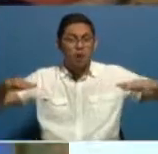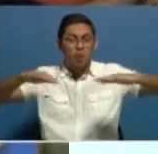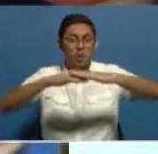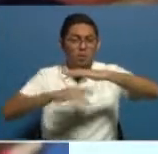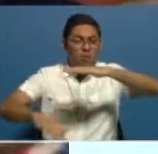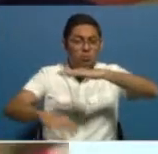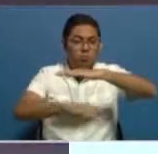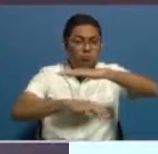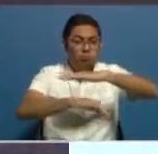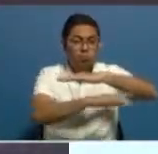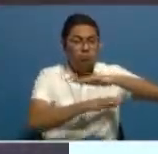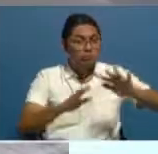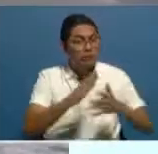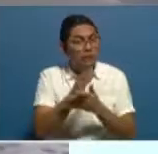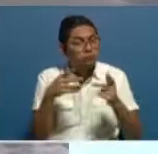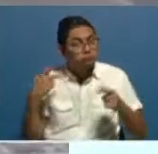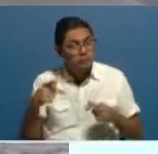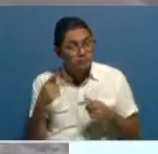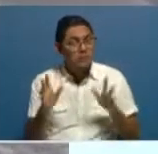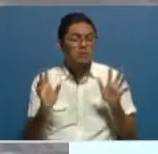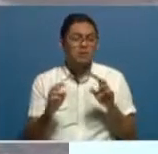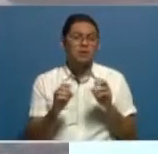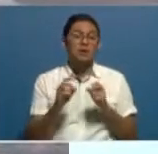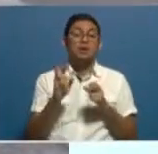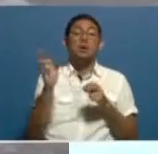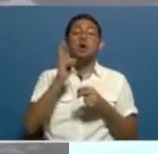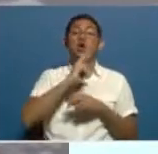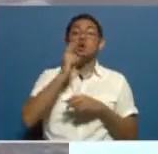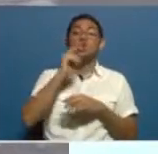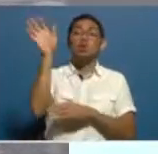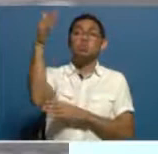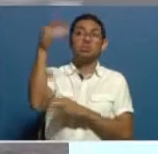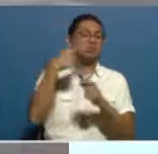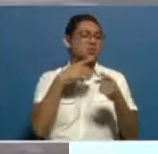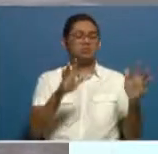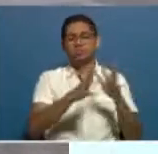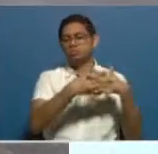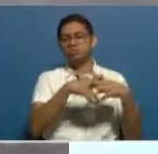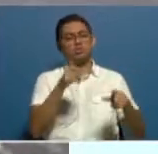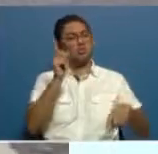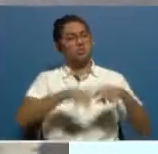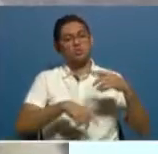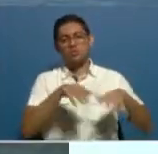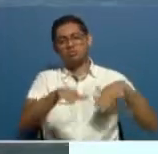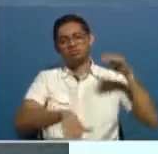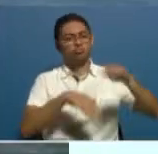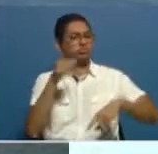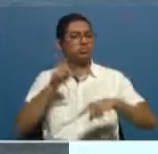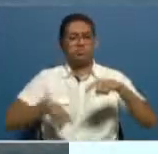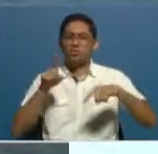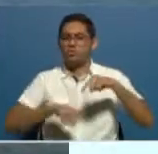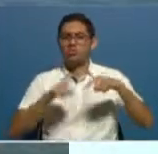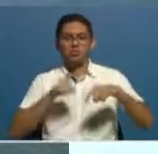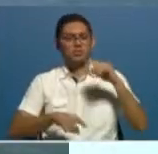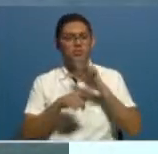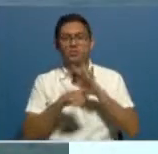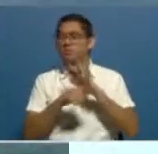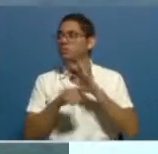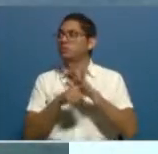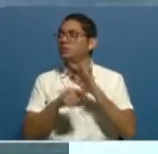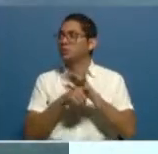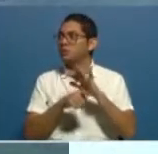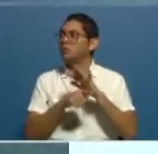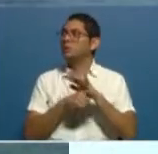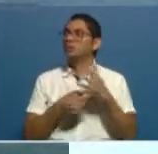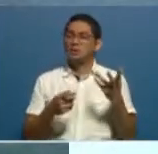otro peligro que pueda hacerles daño. Y la roja, que es el cierre de la playa, cuando en efecto, pues lo que